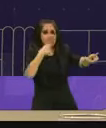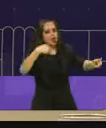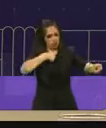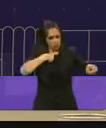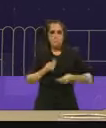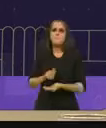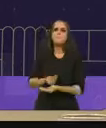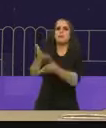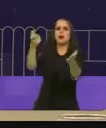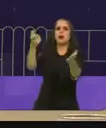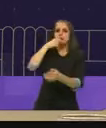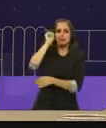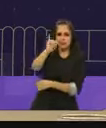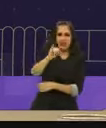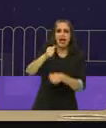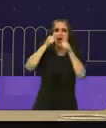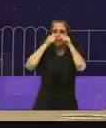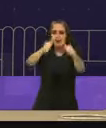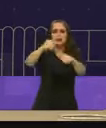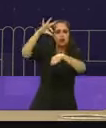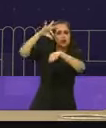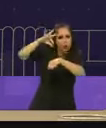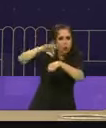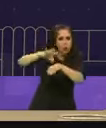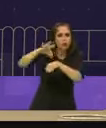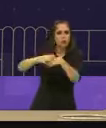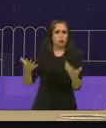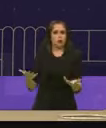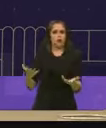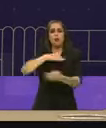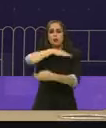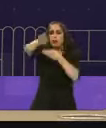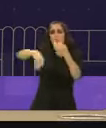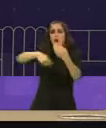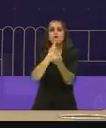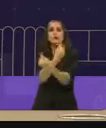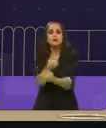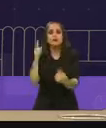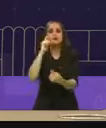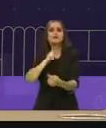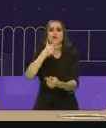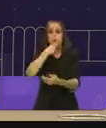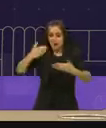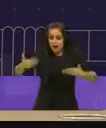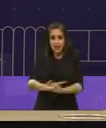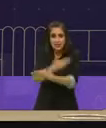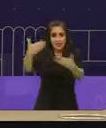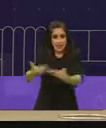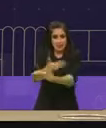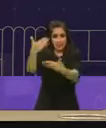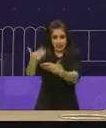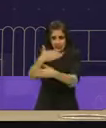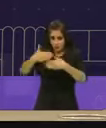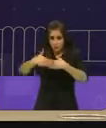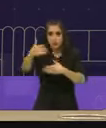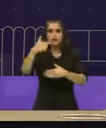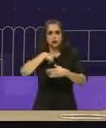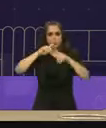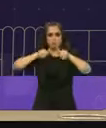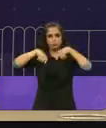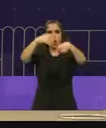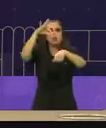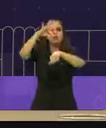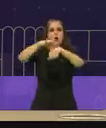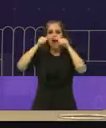Seguro popular y, por supuesto, todas las niñas y los niños que nazcan durante mi gobierno tendrán cobertura universal.